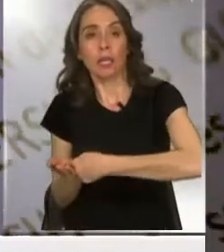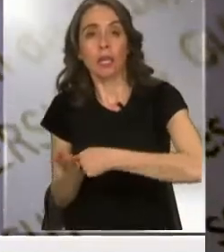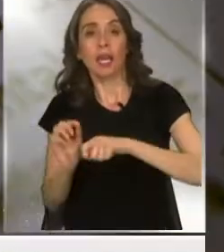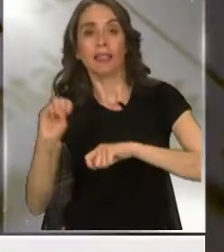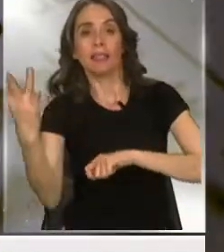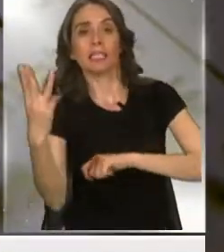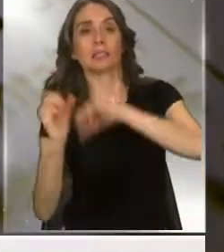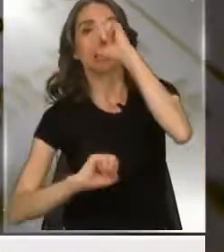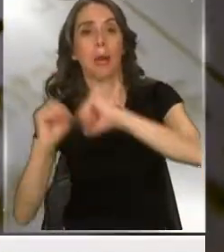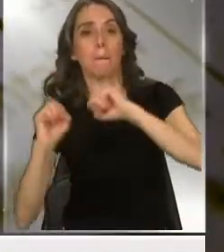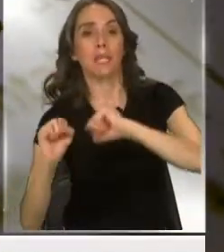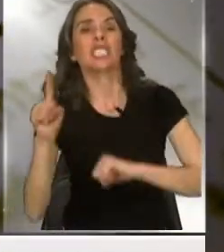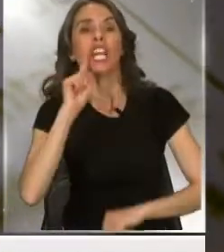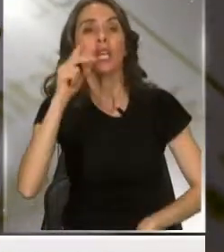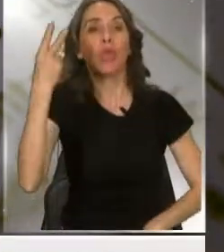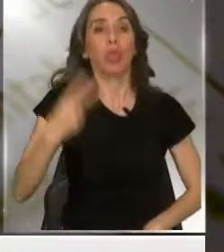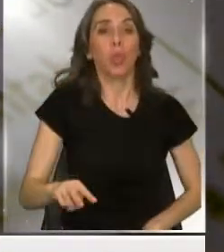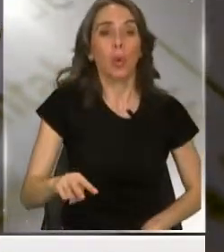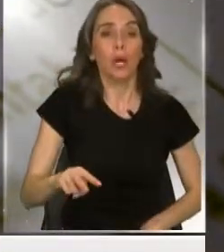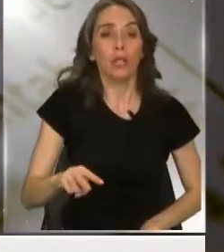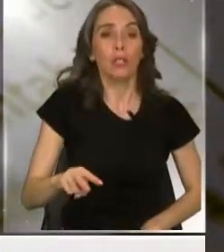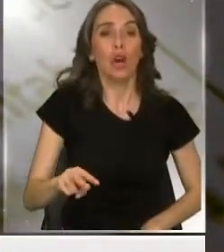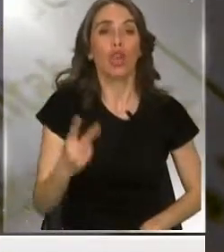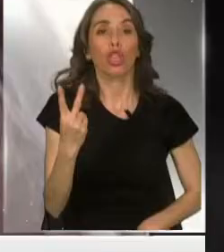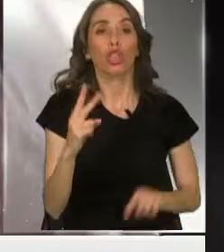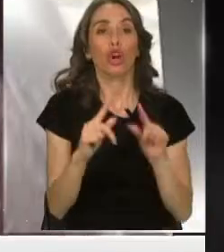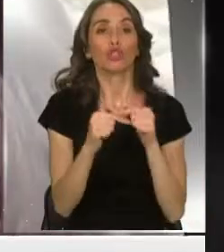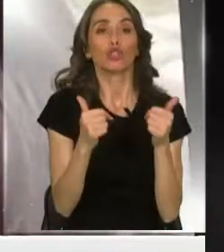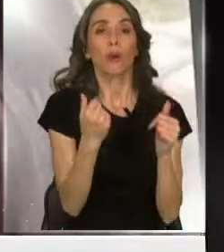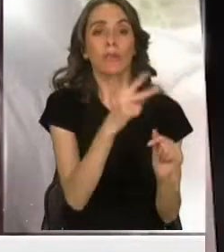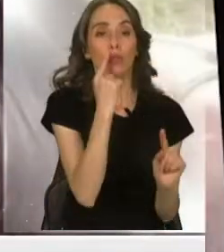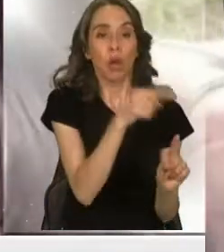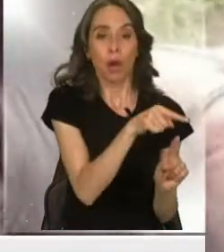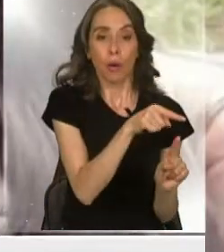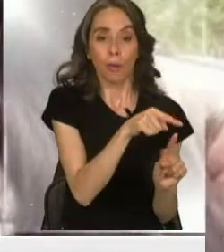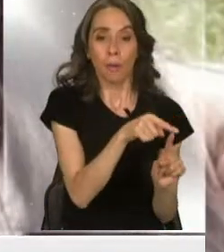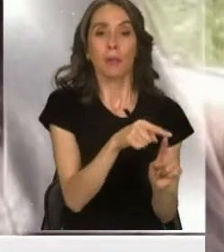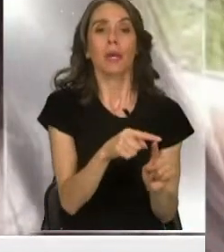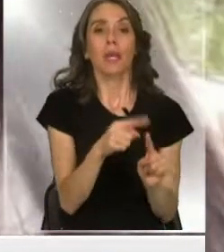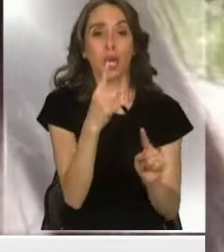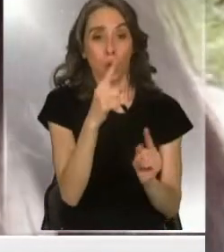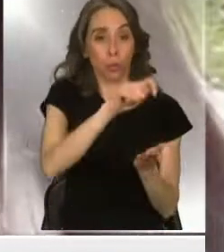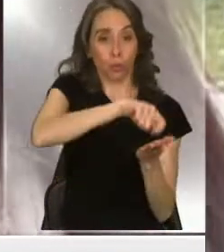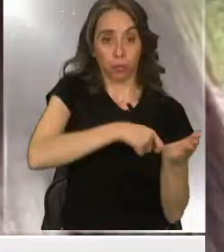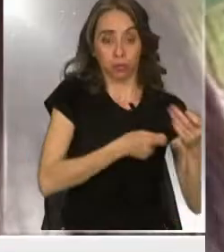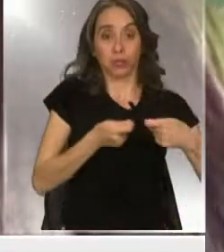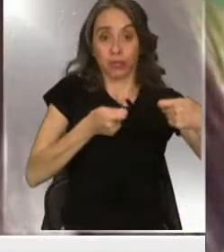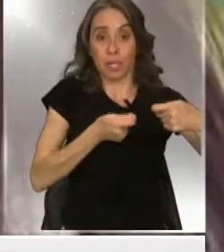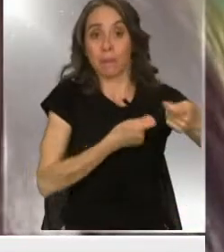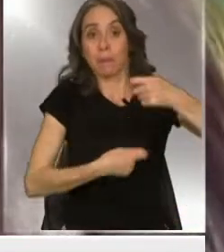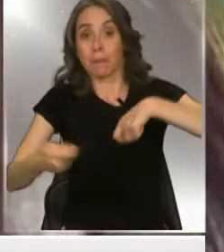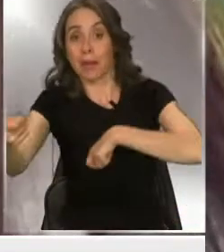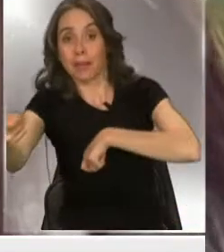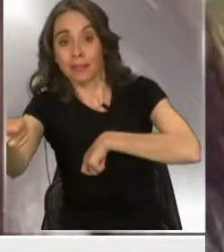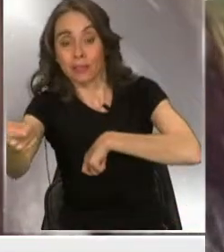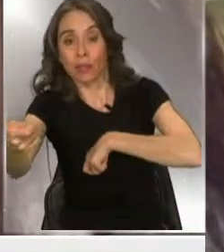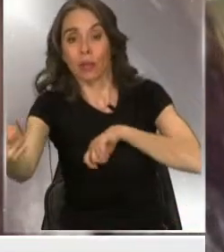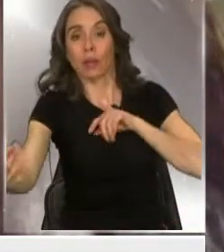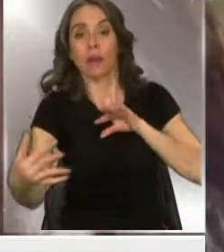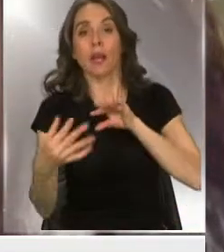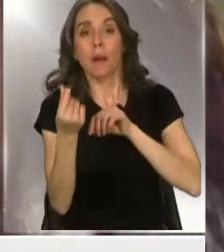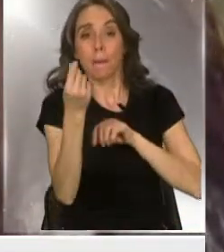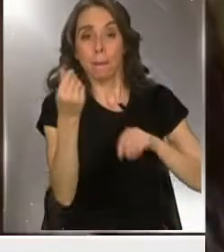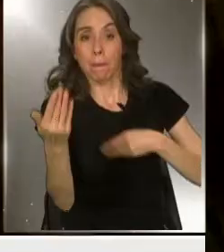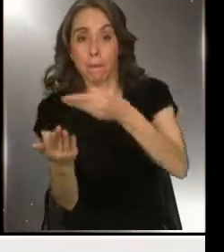empresa, que resultó ser de propiedad de dos sobrinos. En una de las operaciones, incluso se habría establecido un vínculo